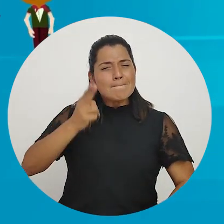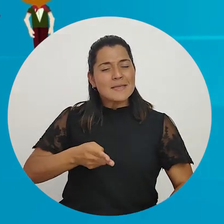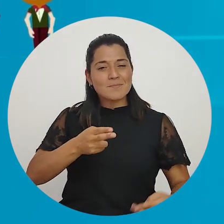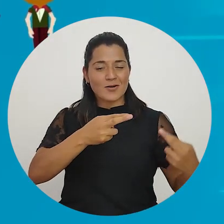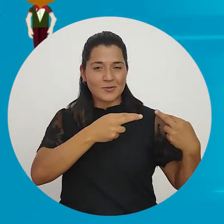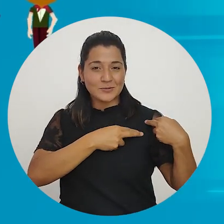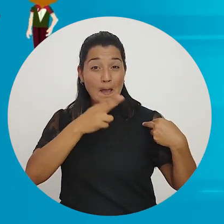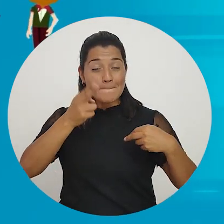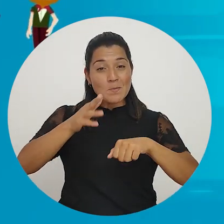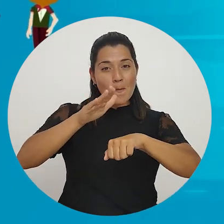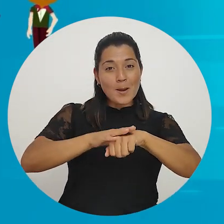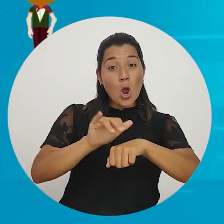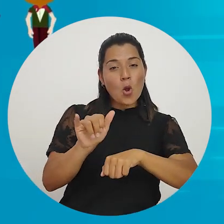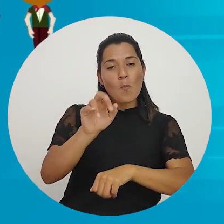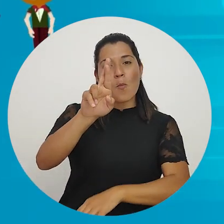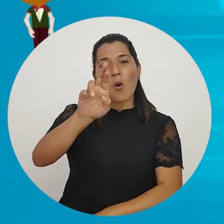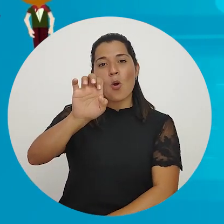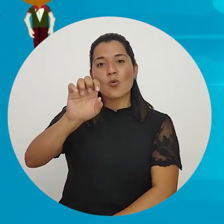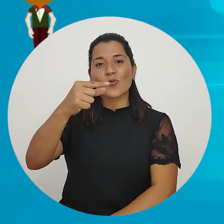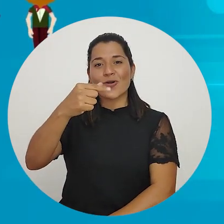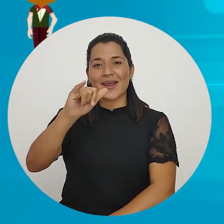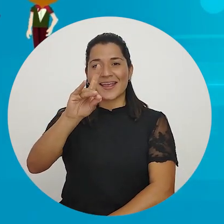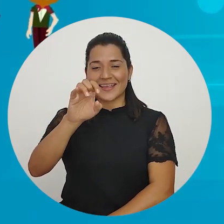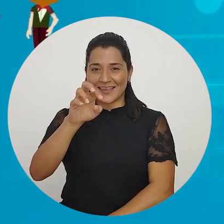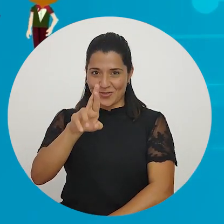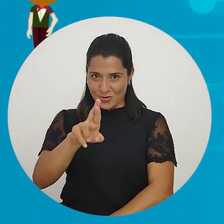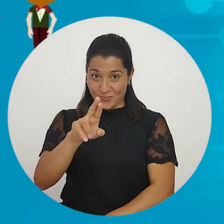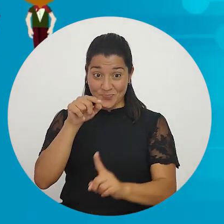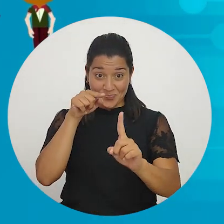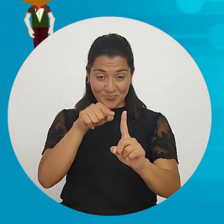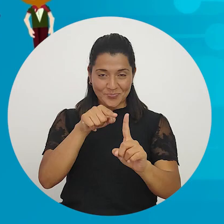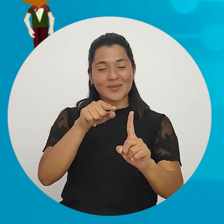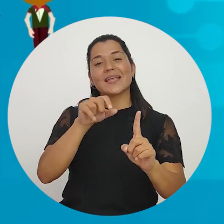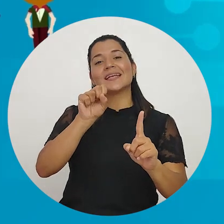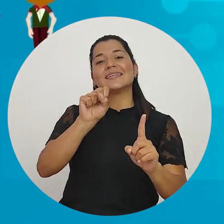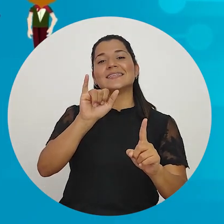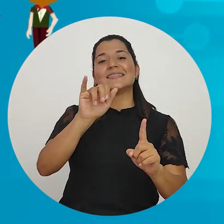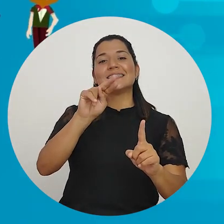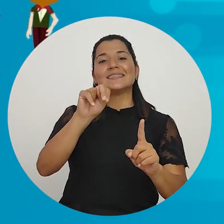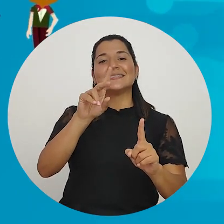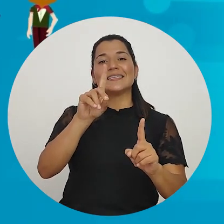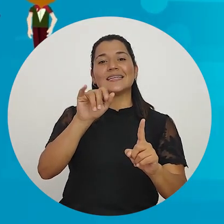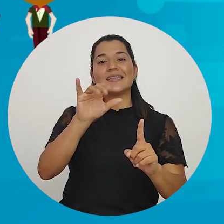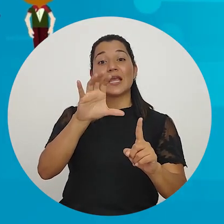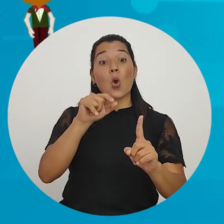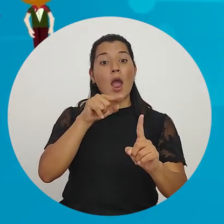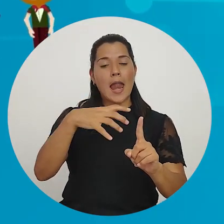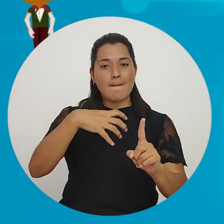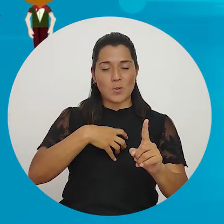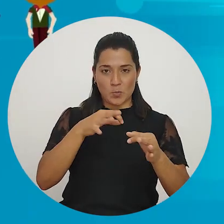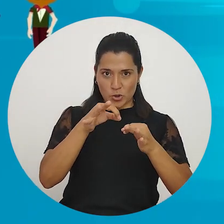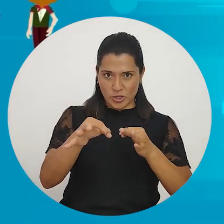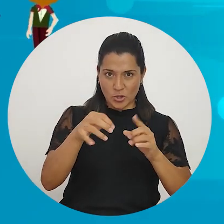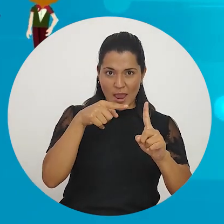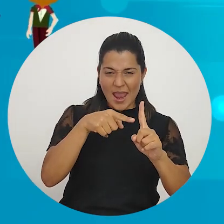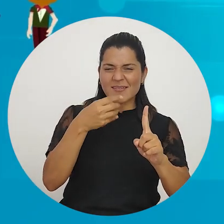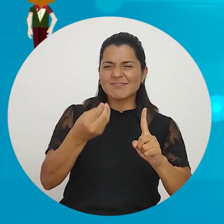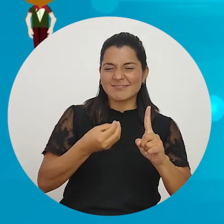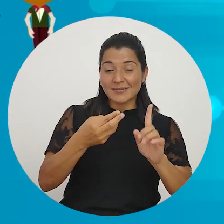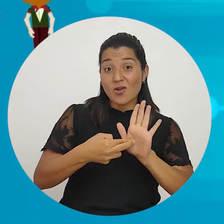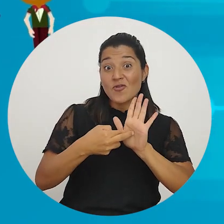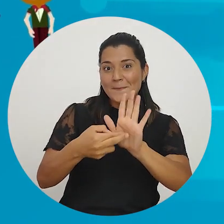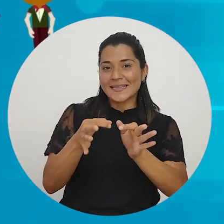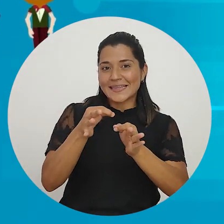deberes y atribuciones que los regidores municipales. Uno de ellos es la persona síndica municipal propietaria del